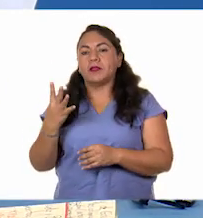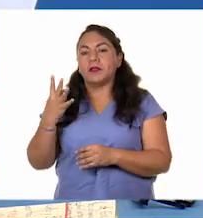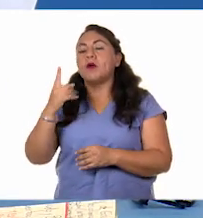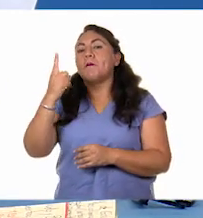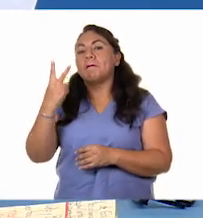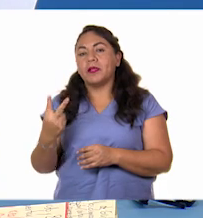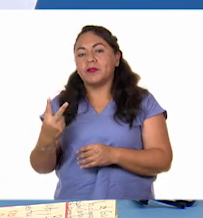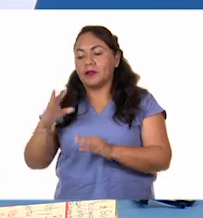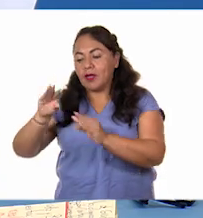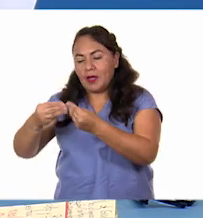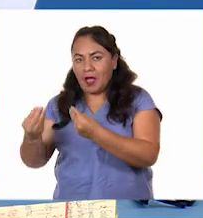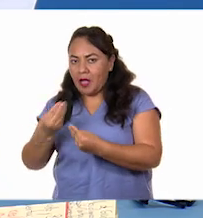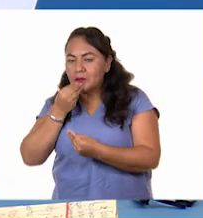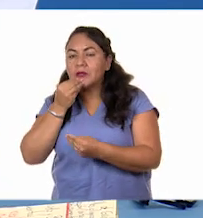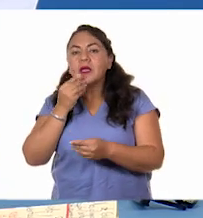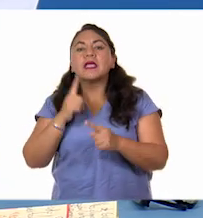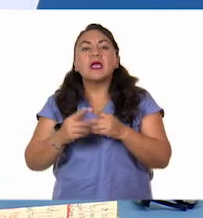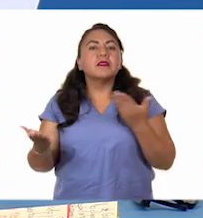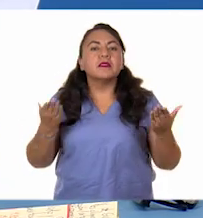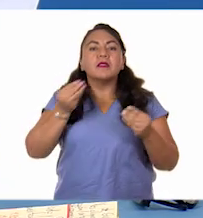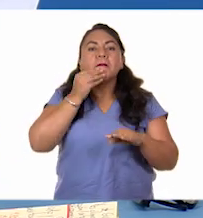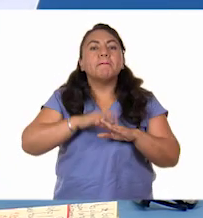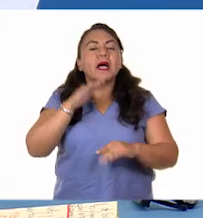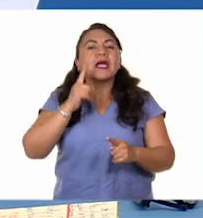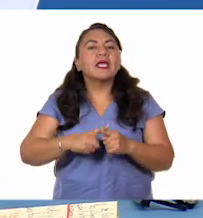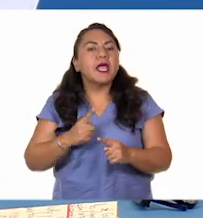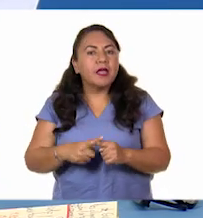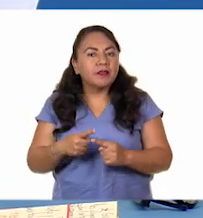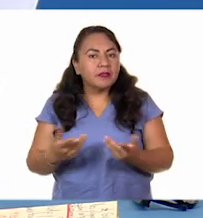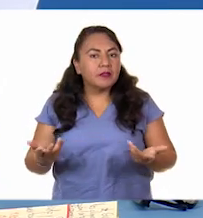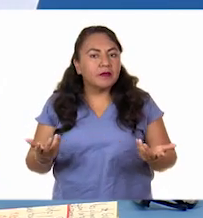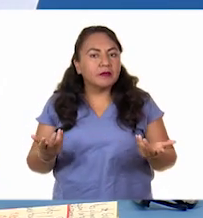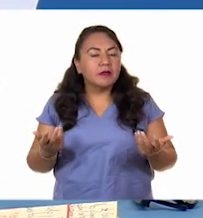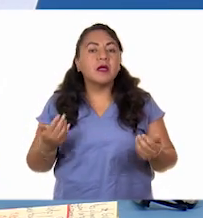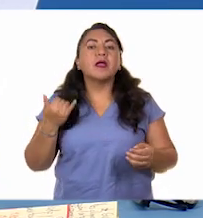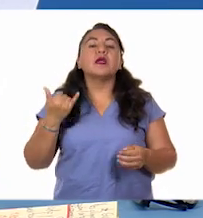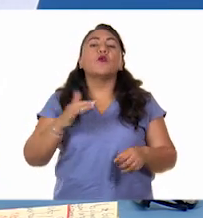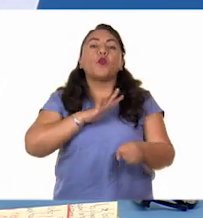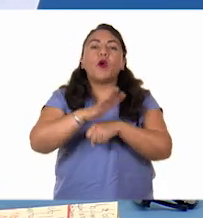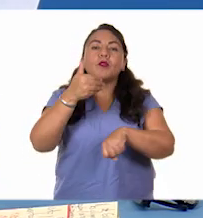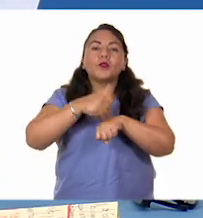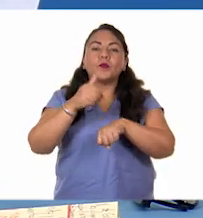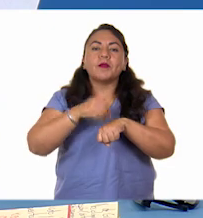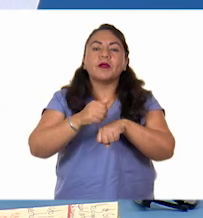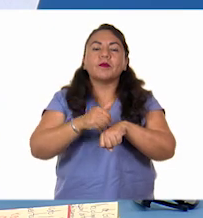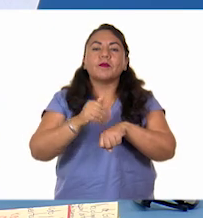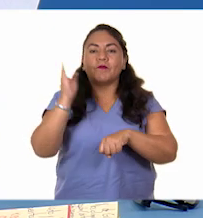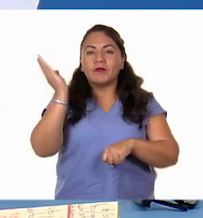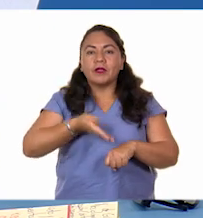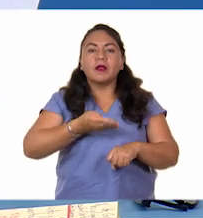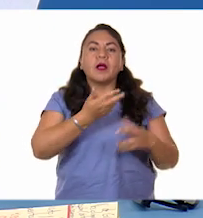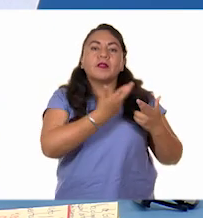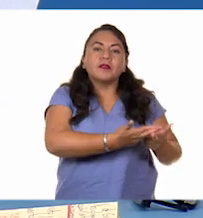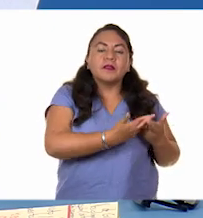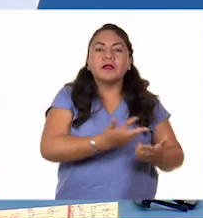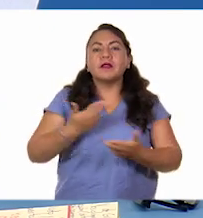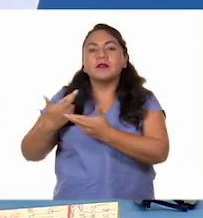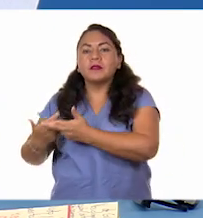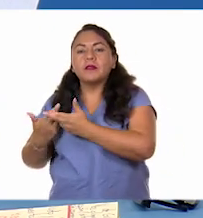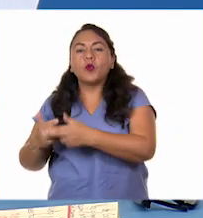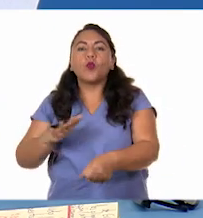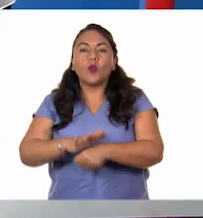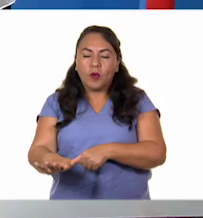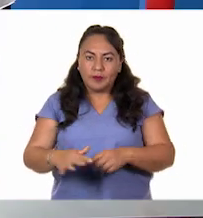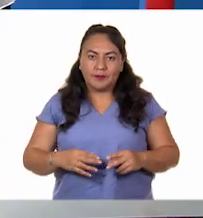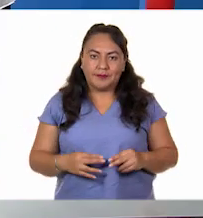su chocolate. ¿Quién comió más? ¿Y qué fracción de chocolate le sobró o le sobra a cada